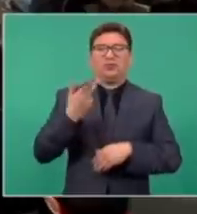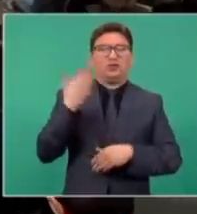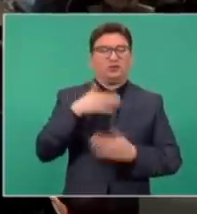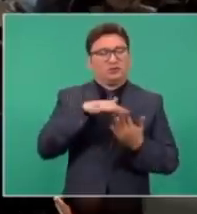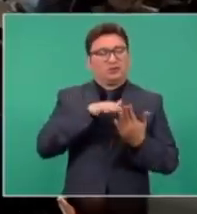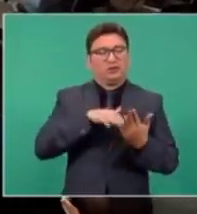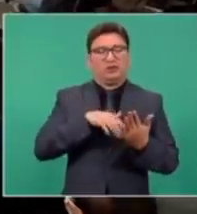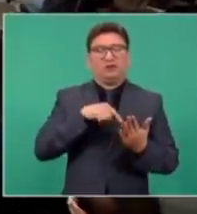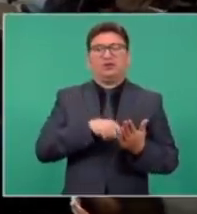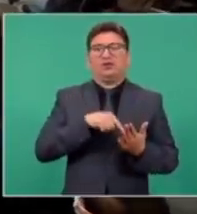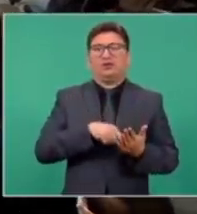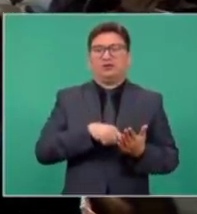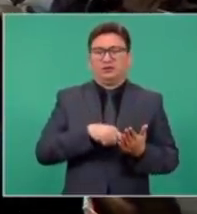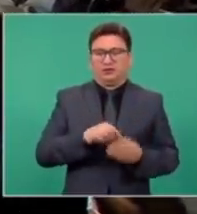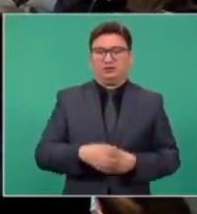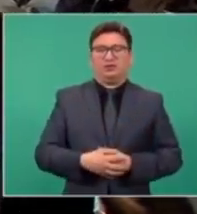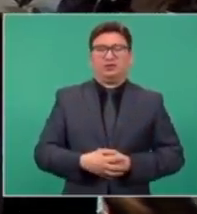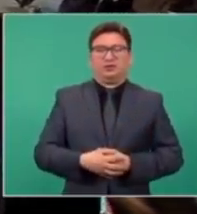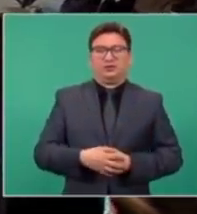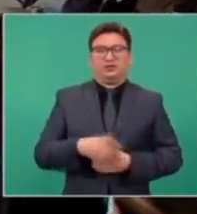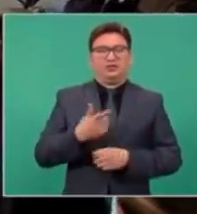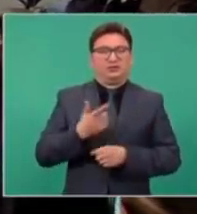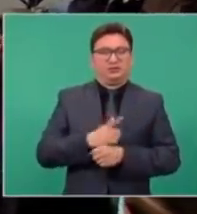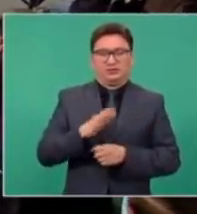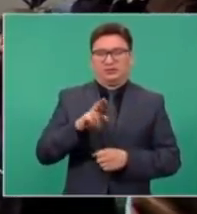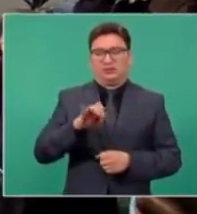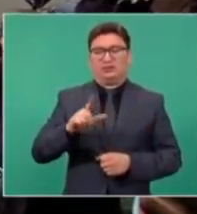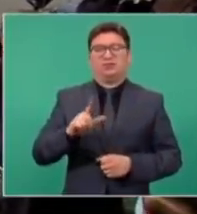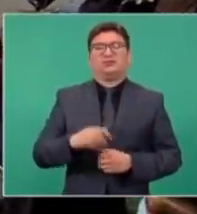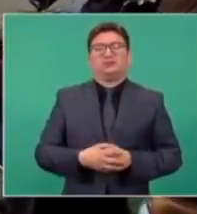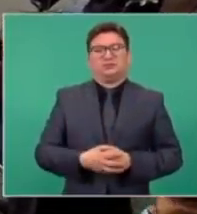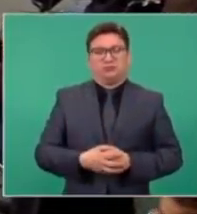al licenciado Crill.